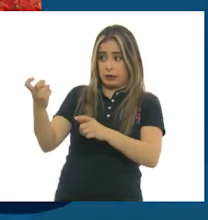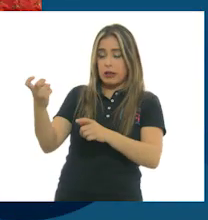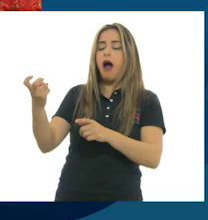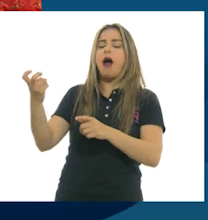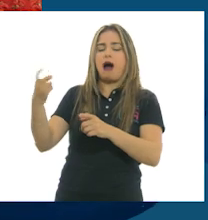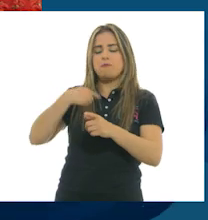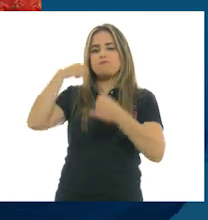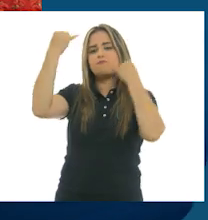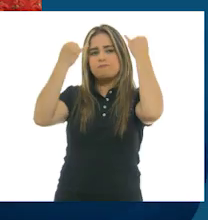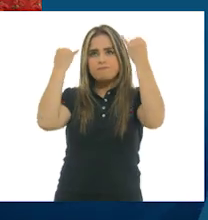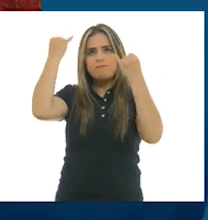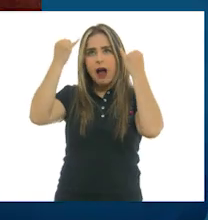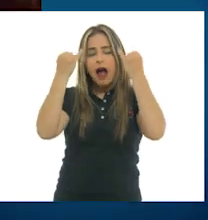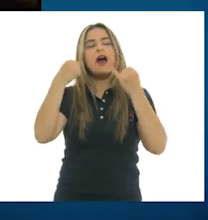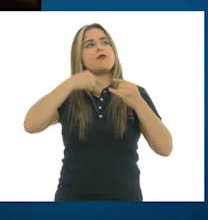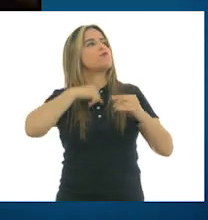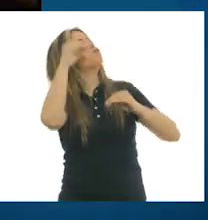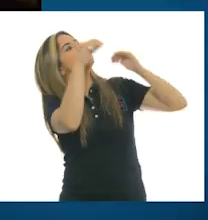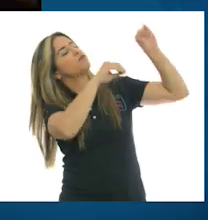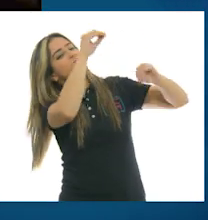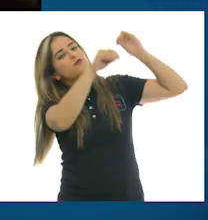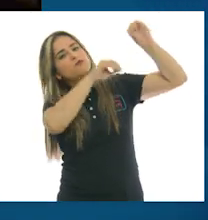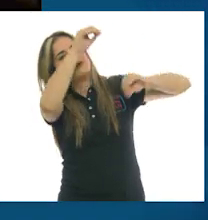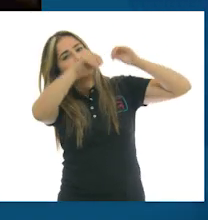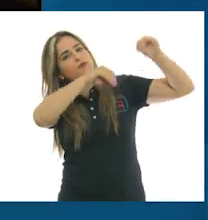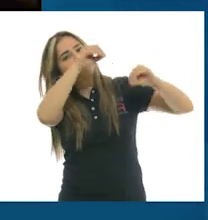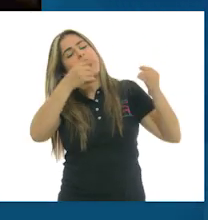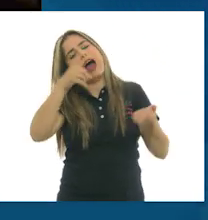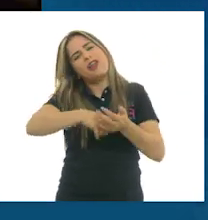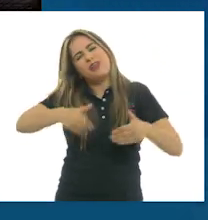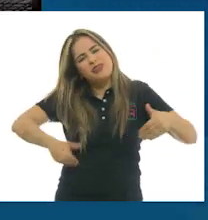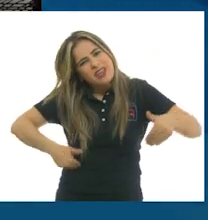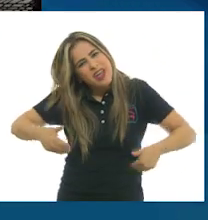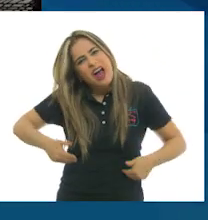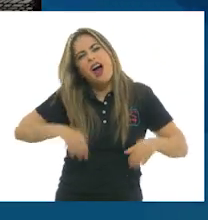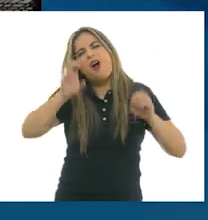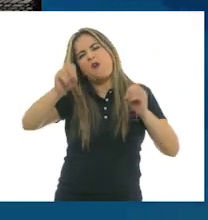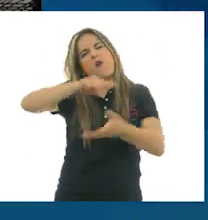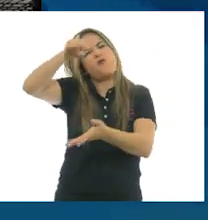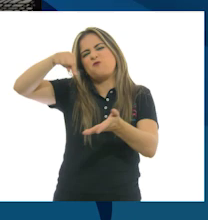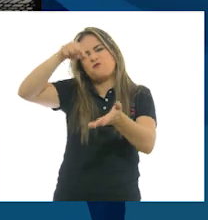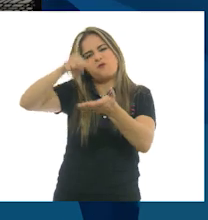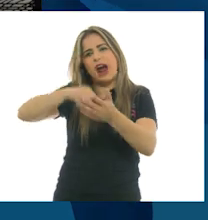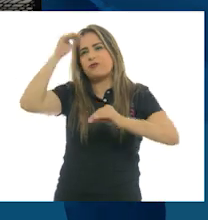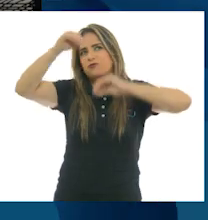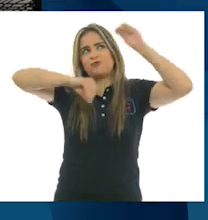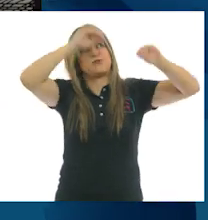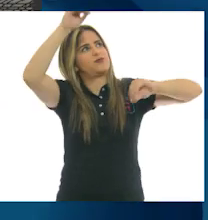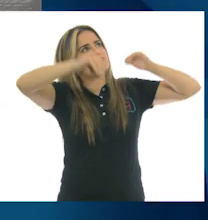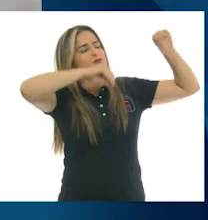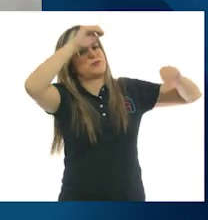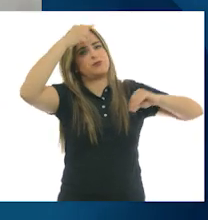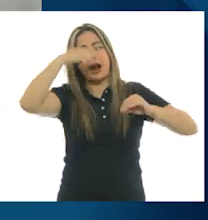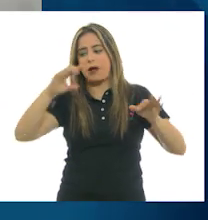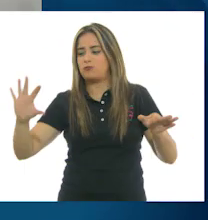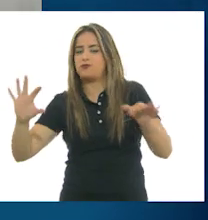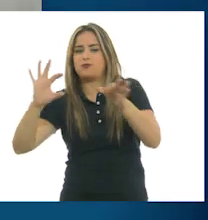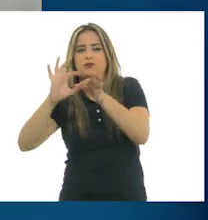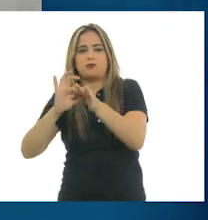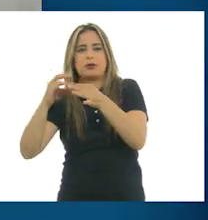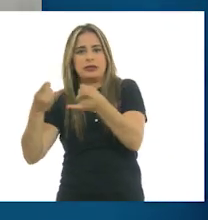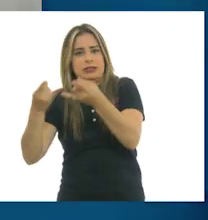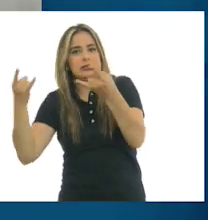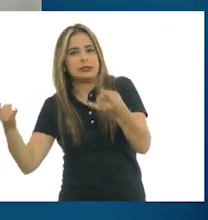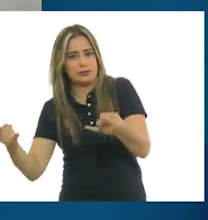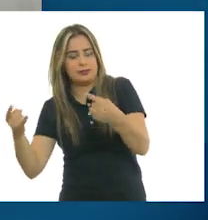se construye dentro de un teatro o en cualquier lugar donde se vaya a presentar nuestra obra de teatro. Voy a platicarles de uno de los